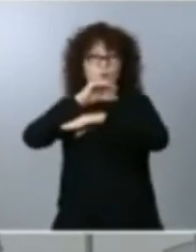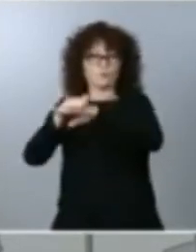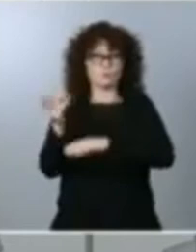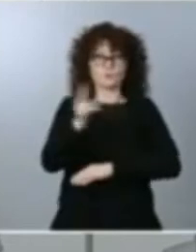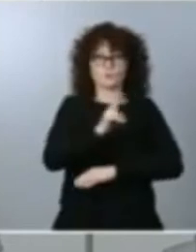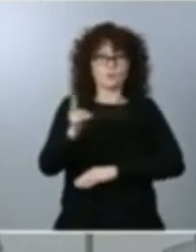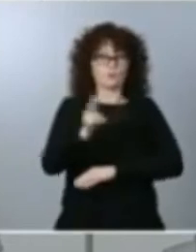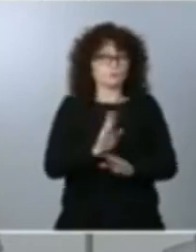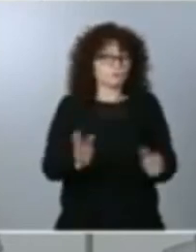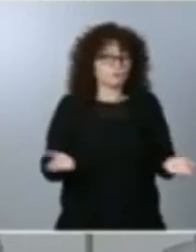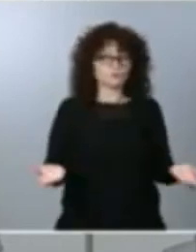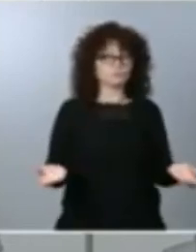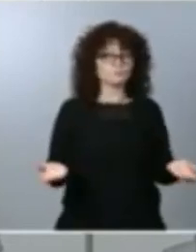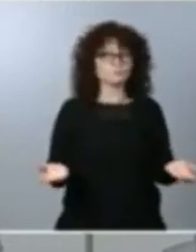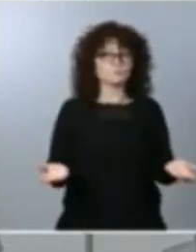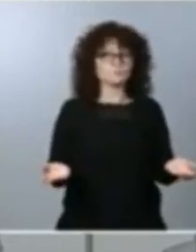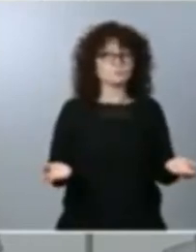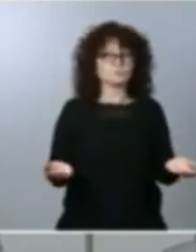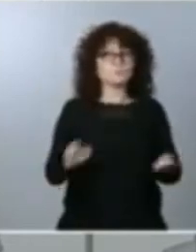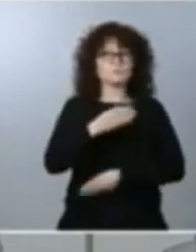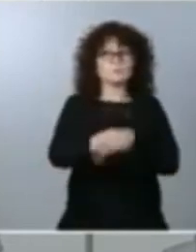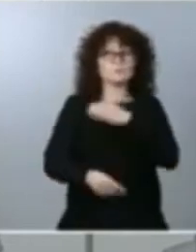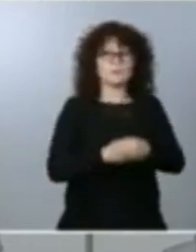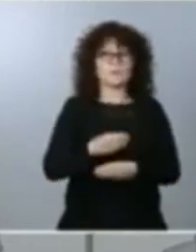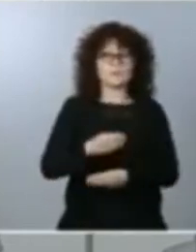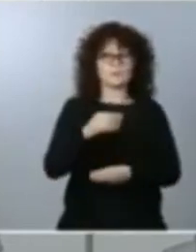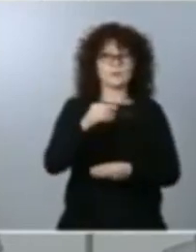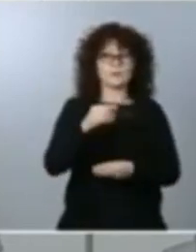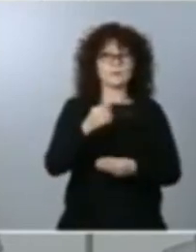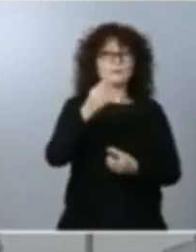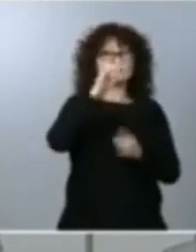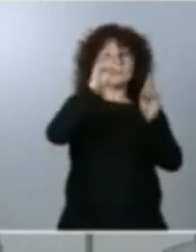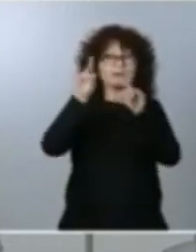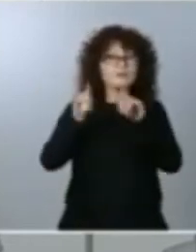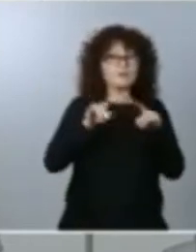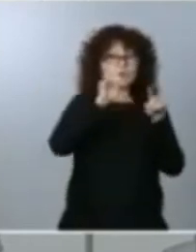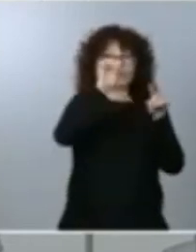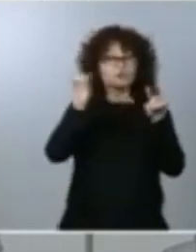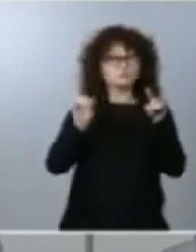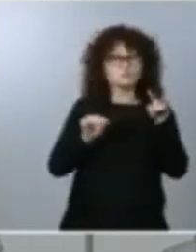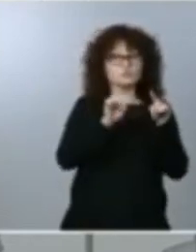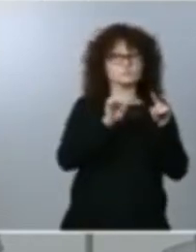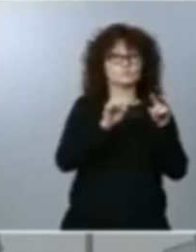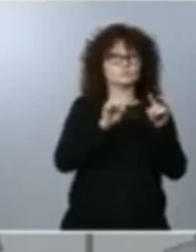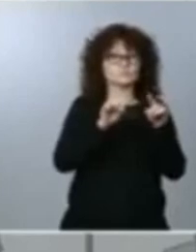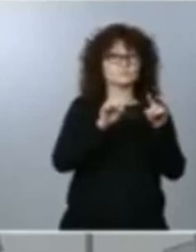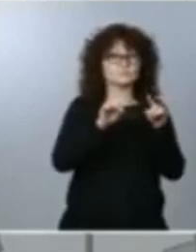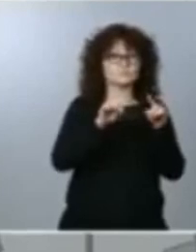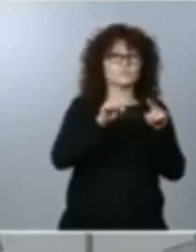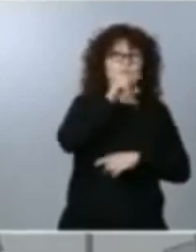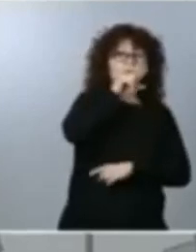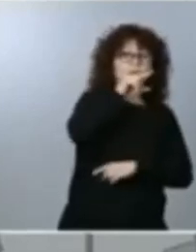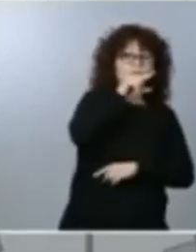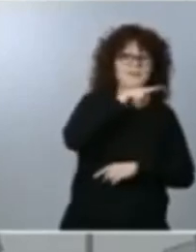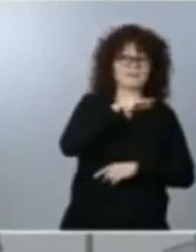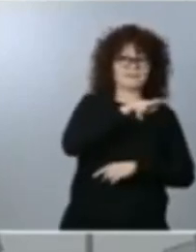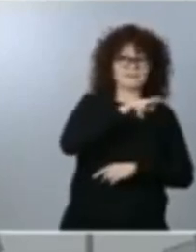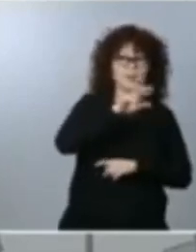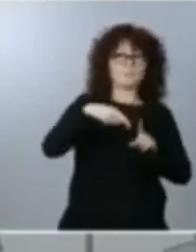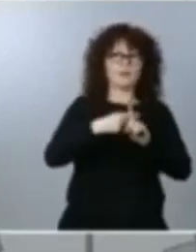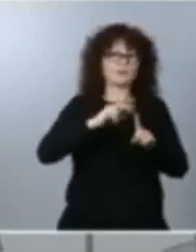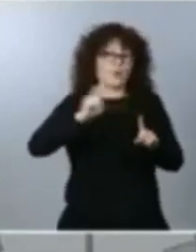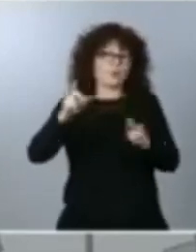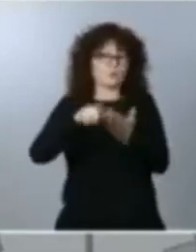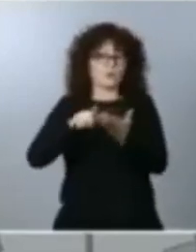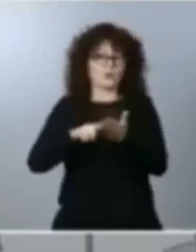lo que hace es garantizar en aquellos territorios donde no solamente se habla castellano sino se habla también otra lengua ya sea el gallego ya sea el euskera ya